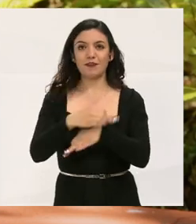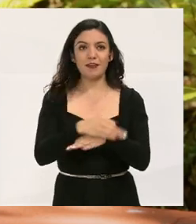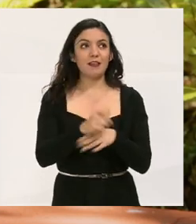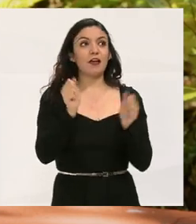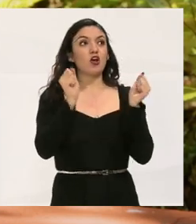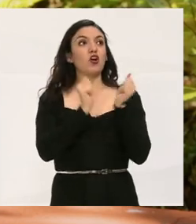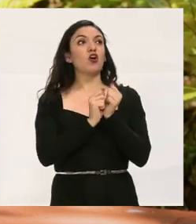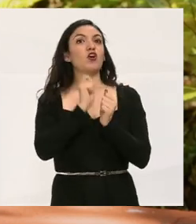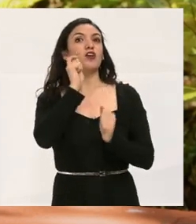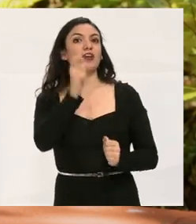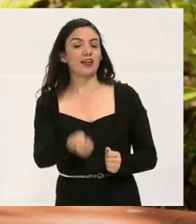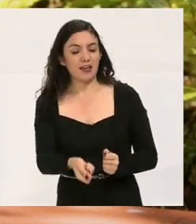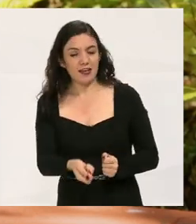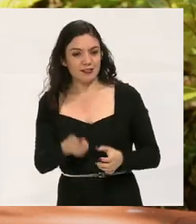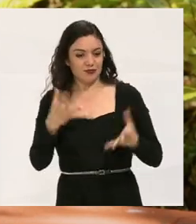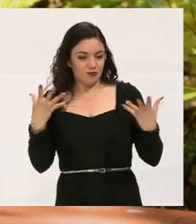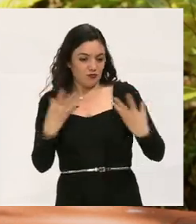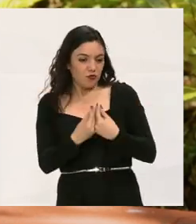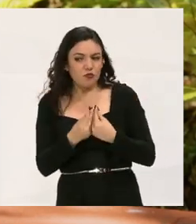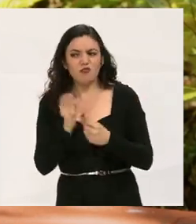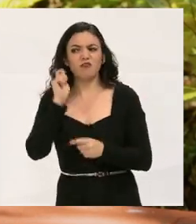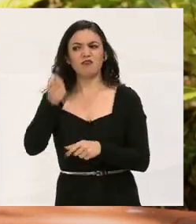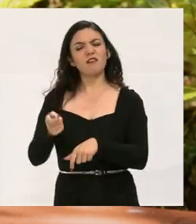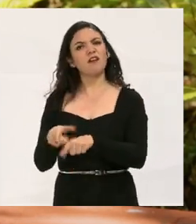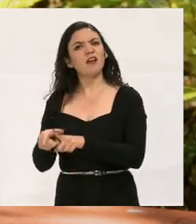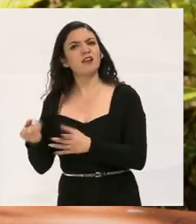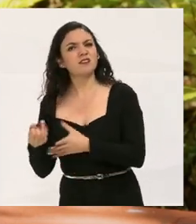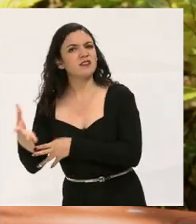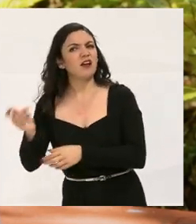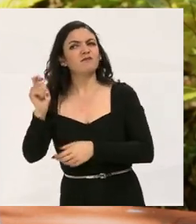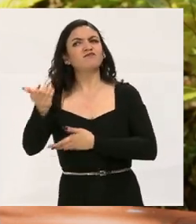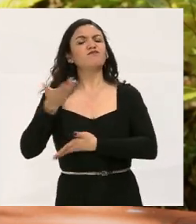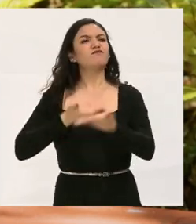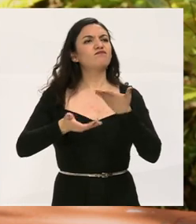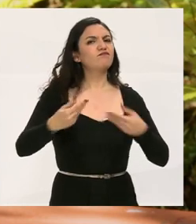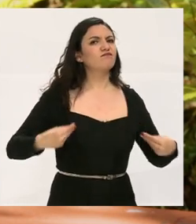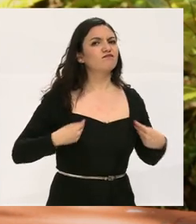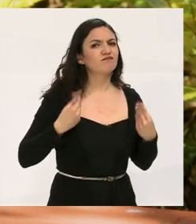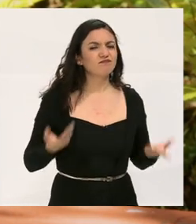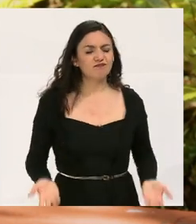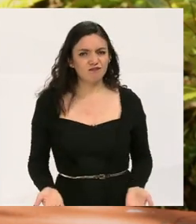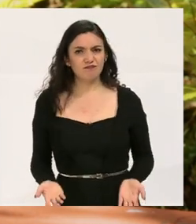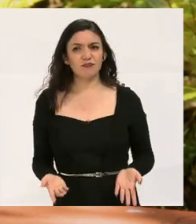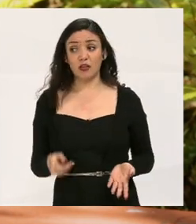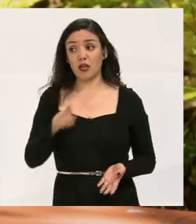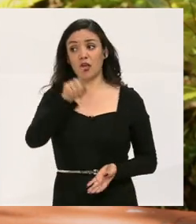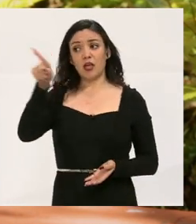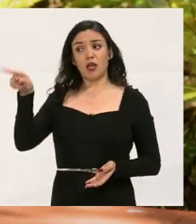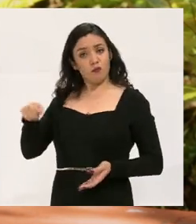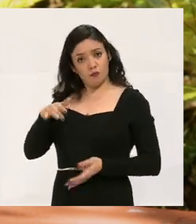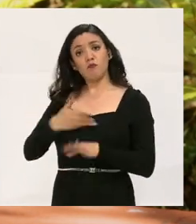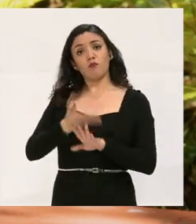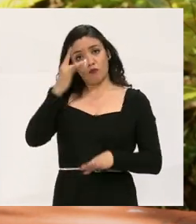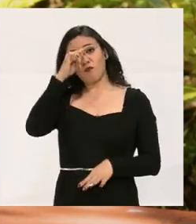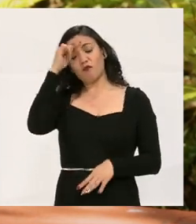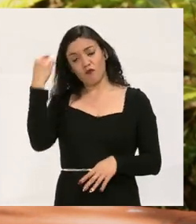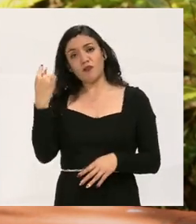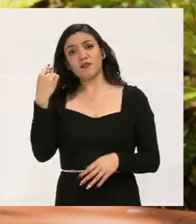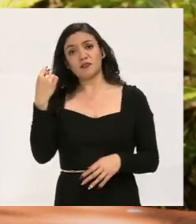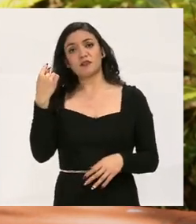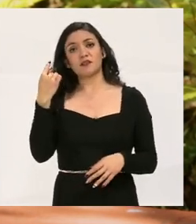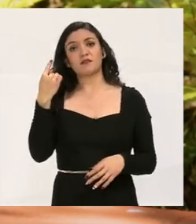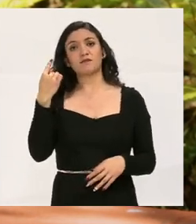demasiado al pendiente de ellos. Con quien se junta, a dónde sale, con quien convive, o sea,